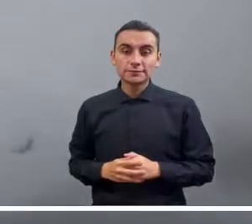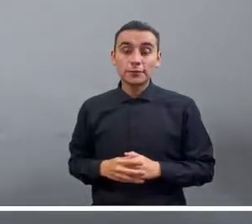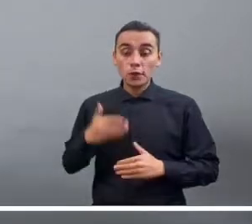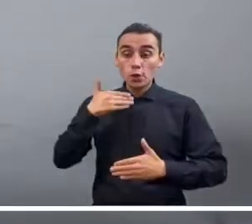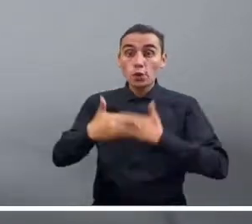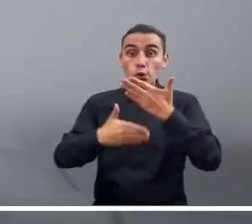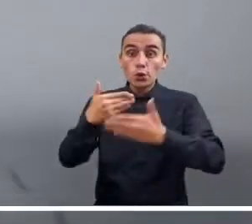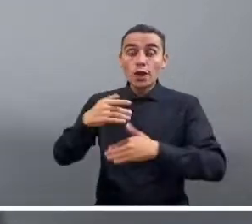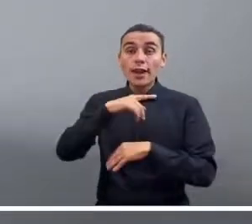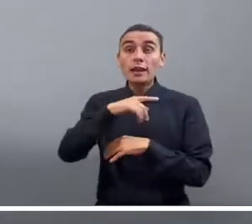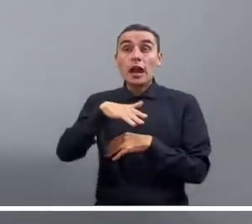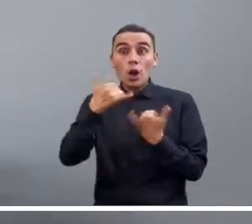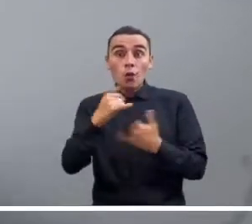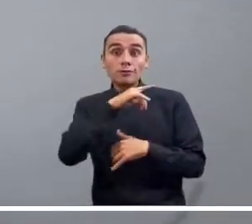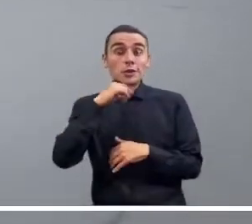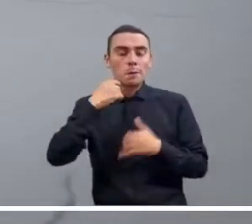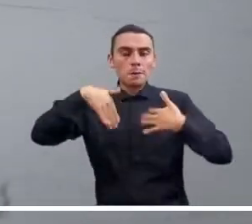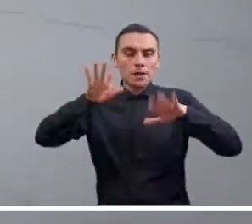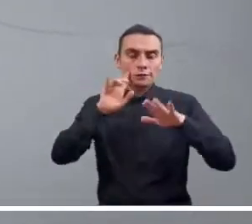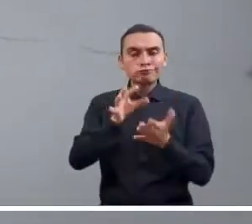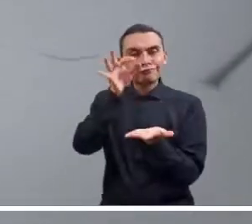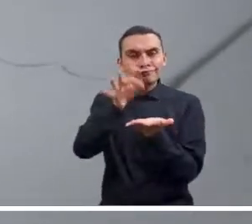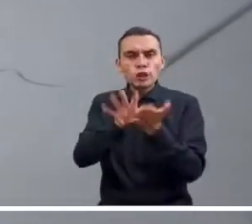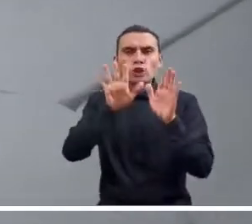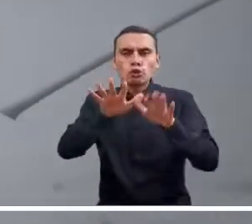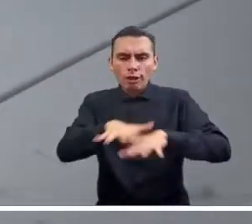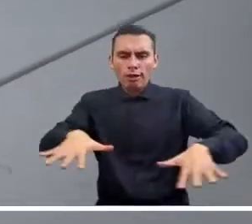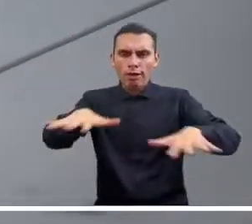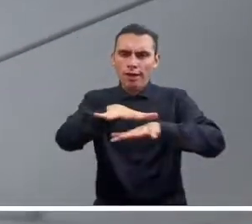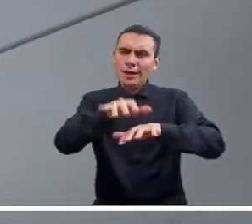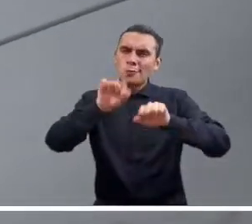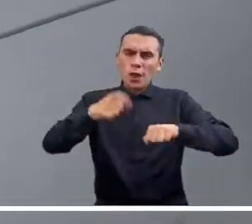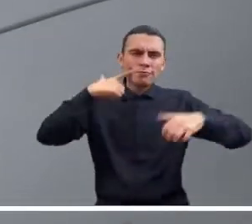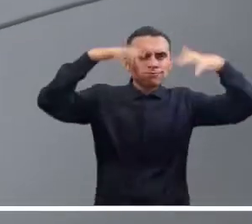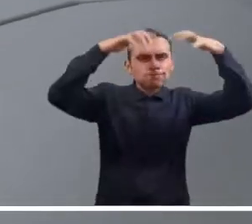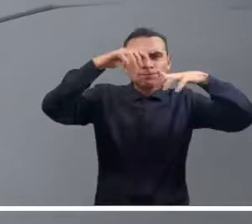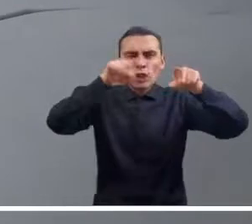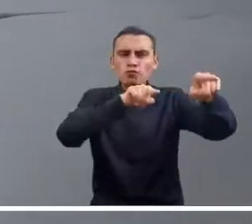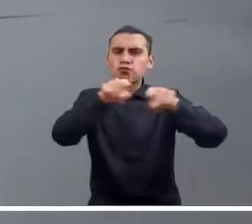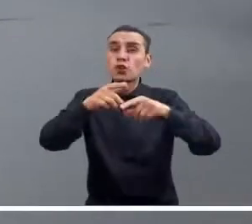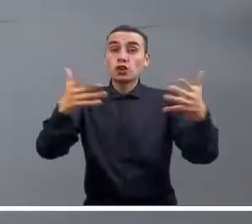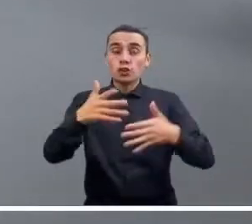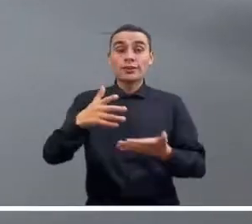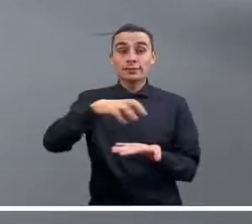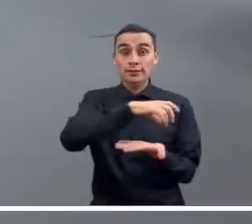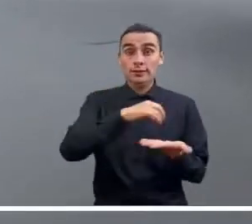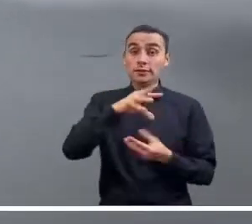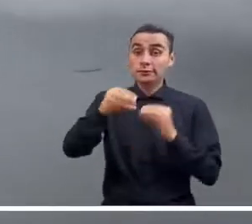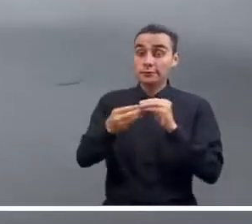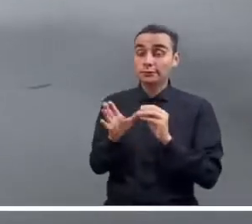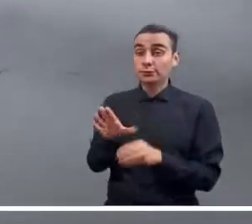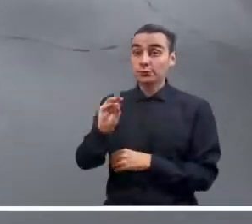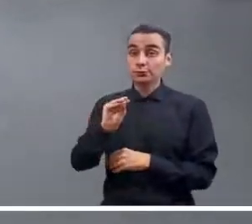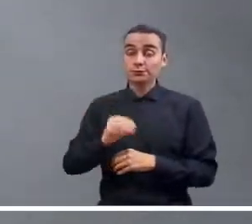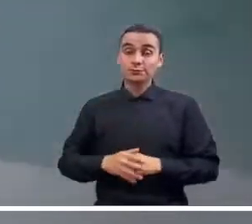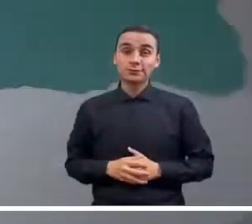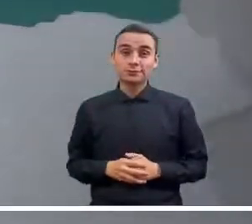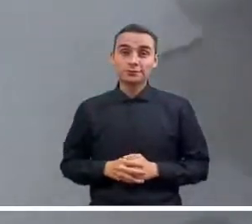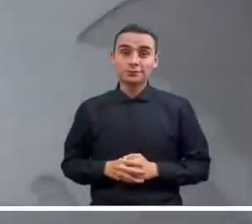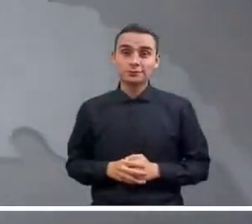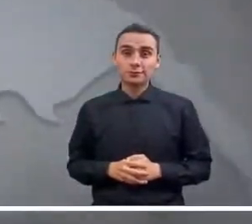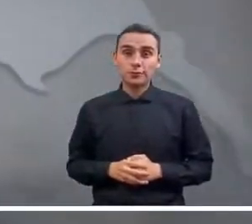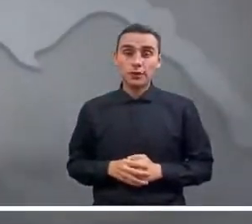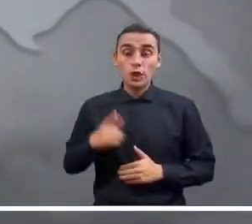El tiempo seco previsto en el centro del país podría haberse interrumpido por algunas precipitaciones en Santander y Guindí.